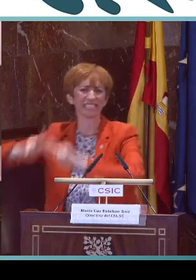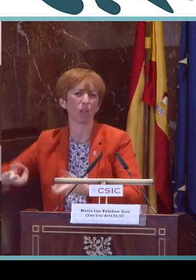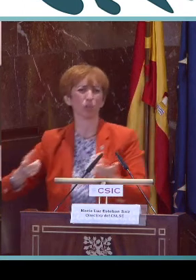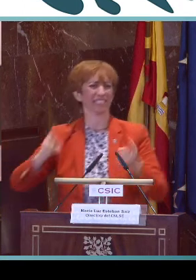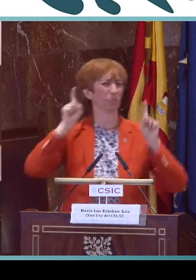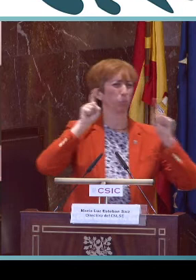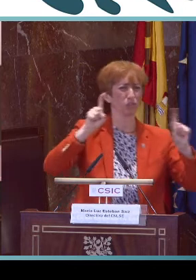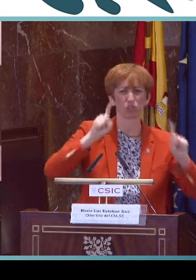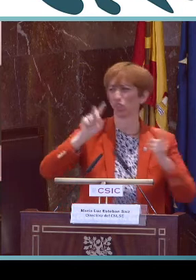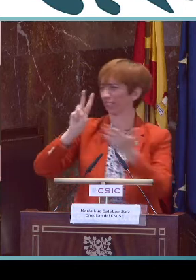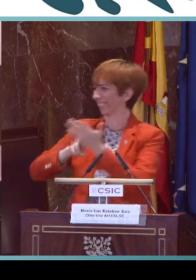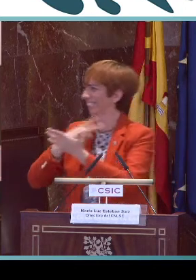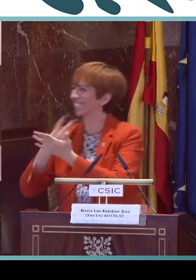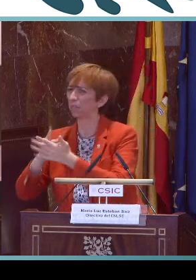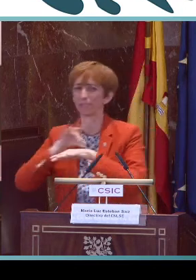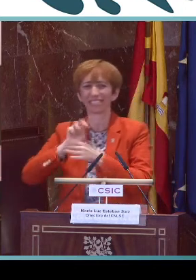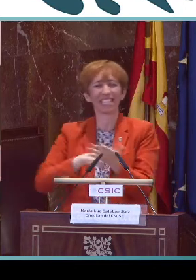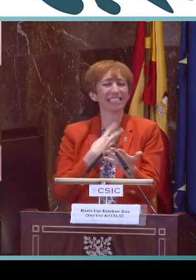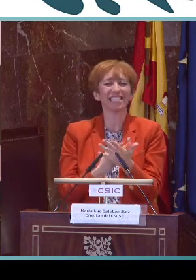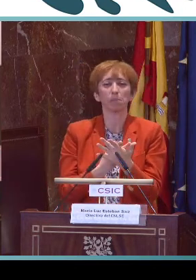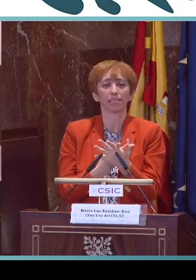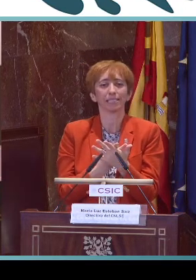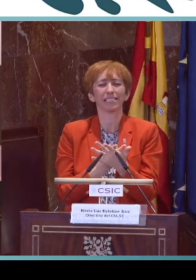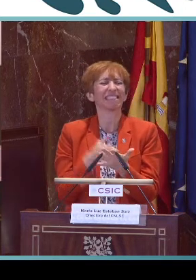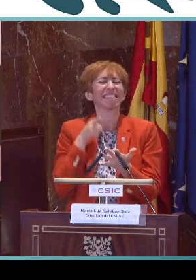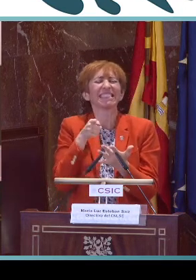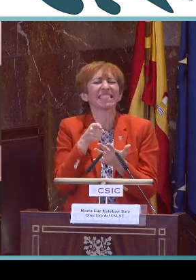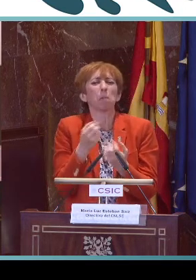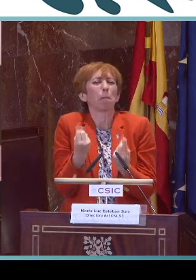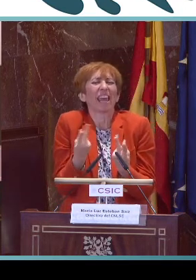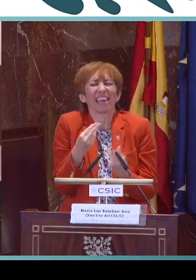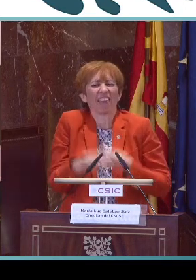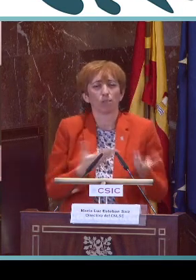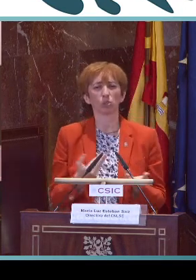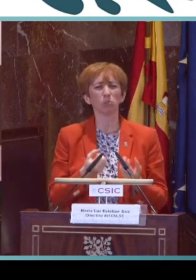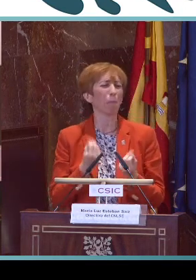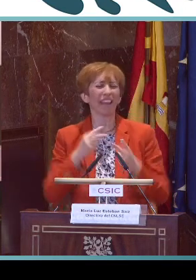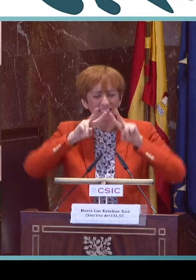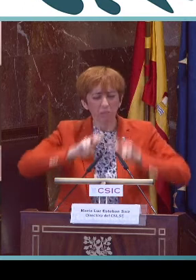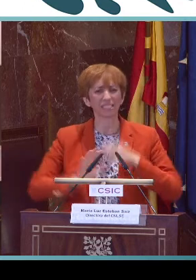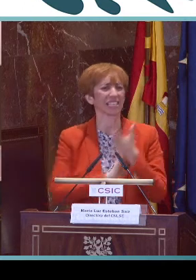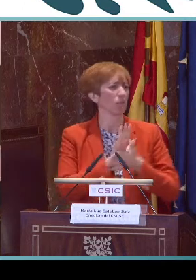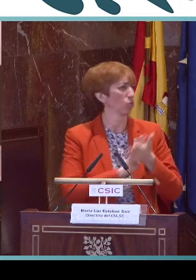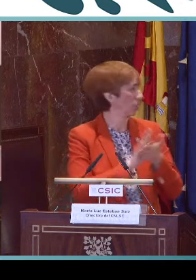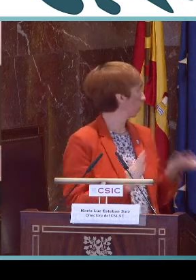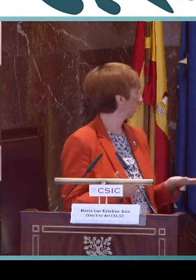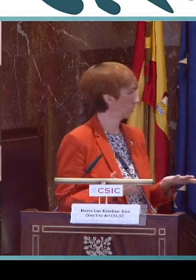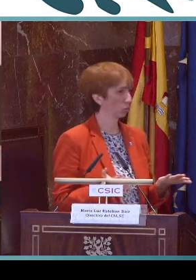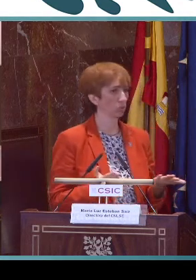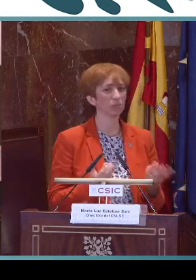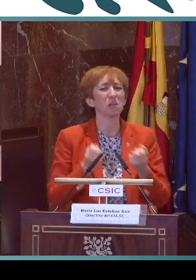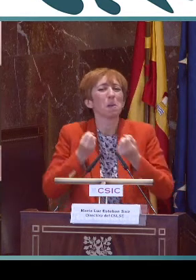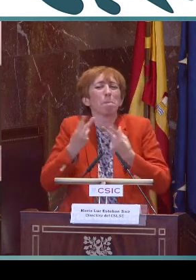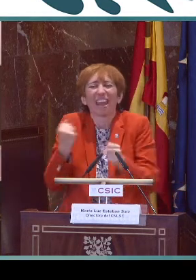desarrolláis cada una y cada uno de vosotros docentes, intérpretes, guías, intérpretes, investigadores este trabajo que hacemos